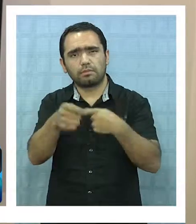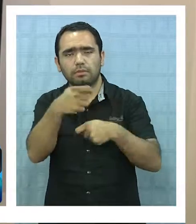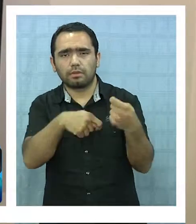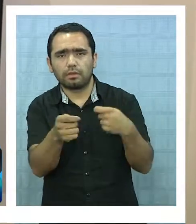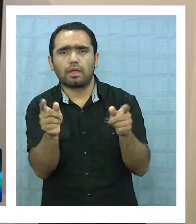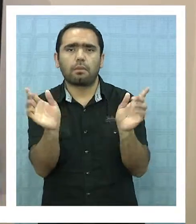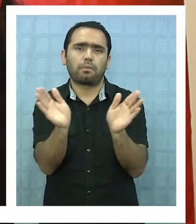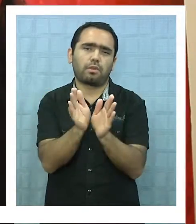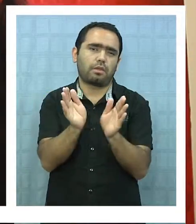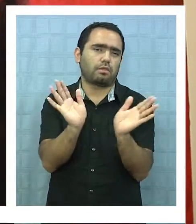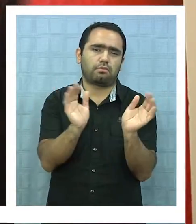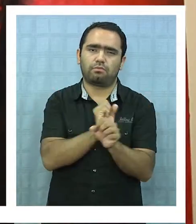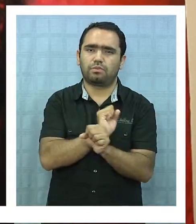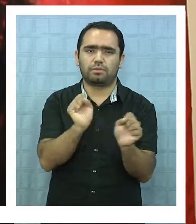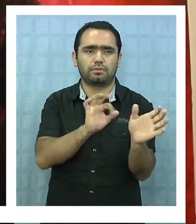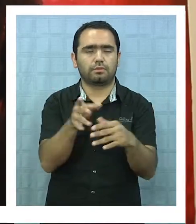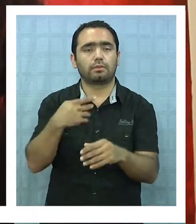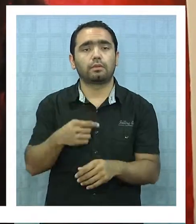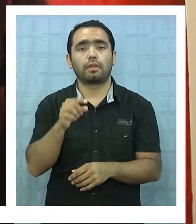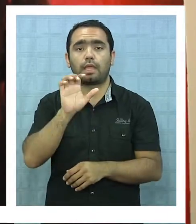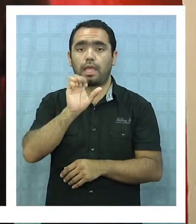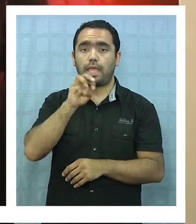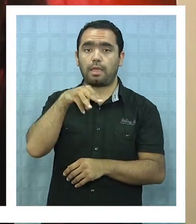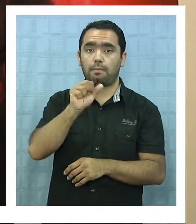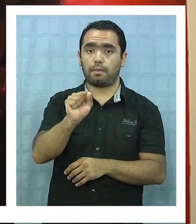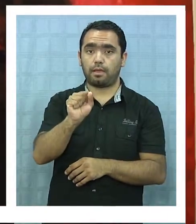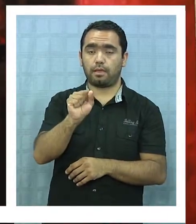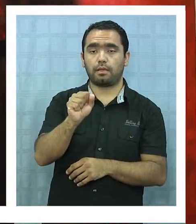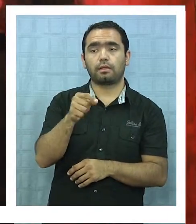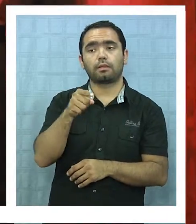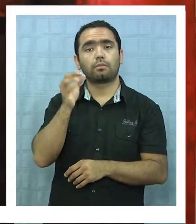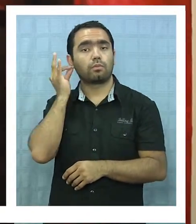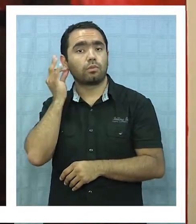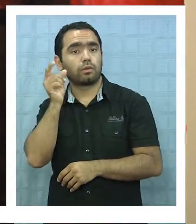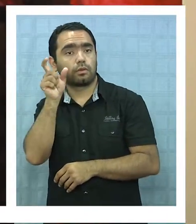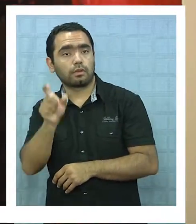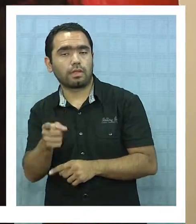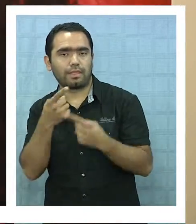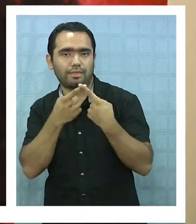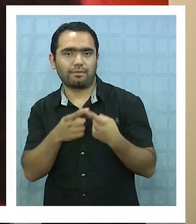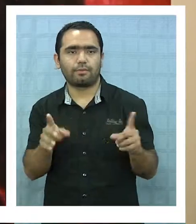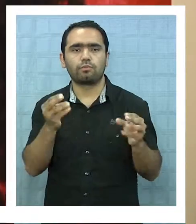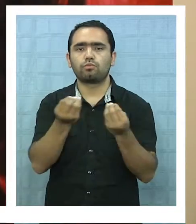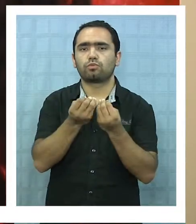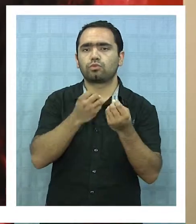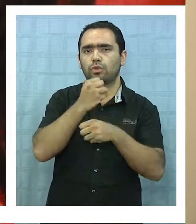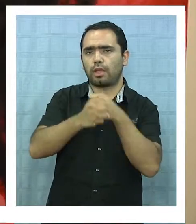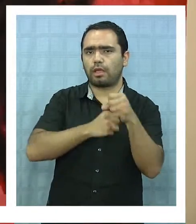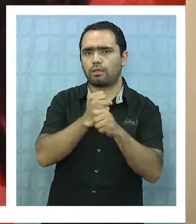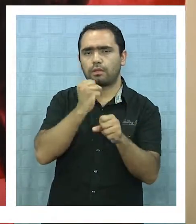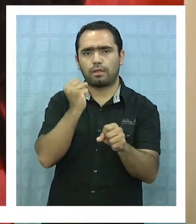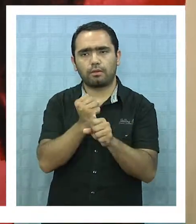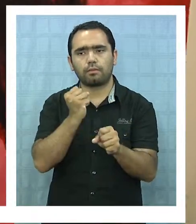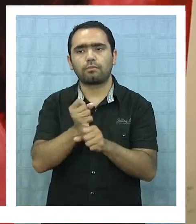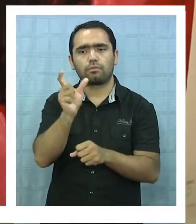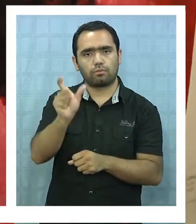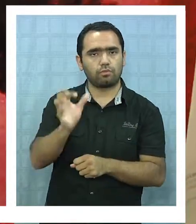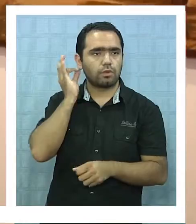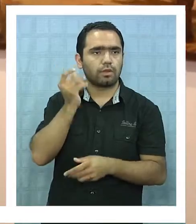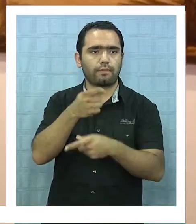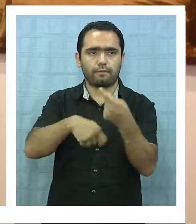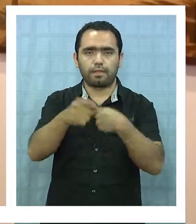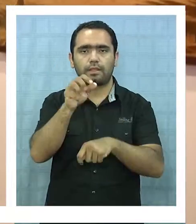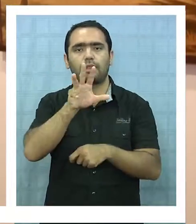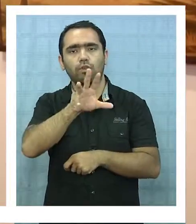pequeño. Para Ema Silva, la situación es diferente. Con varios años de trabajo, esta pintora ha logrado vender